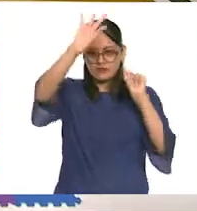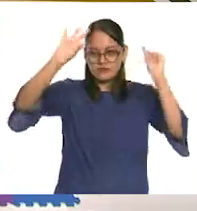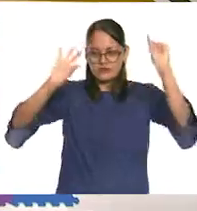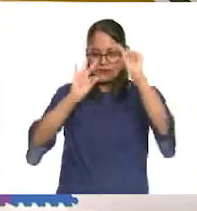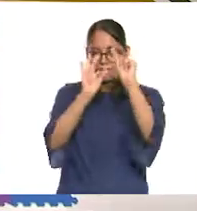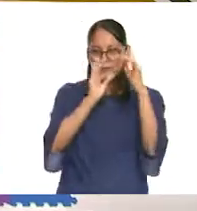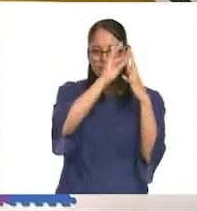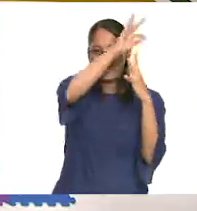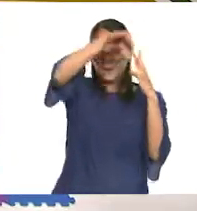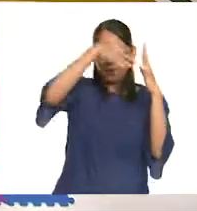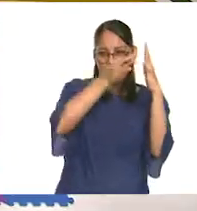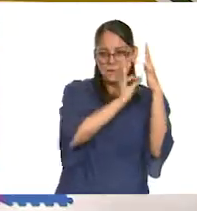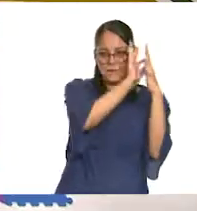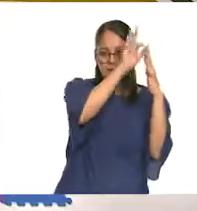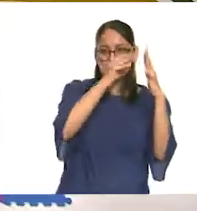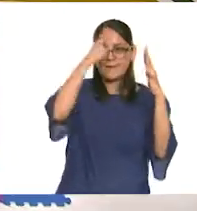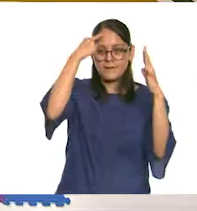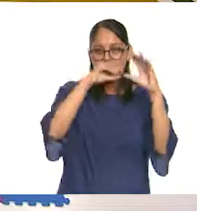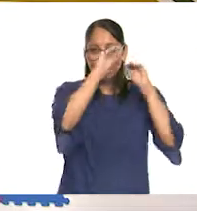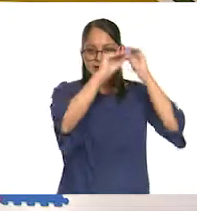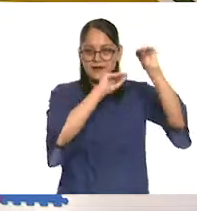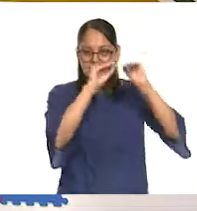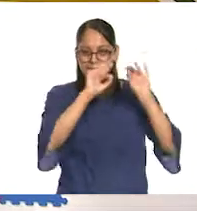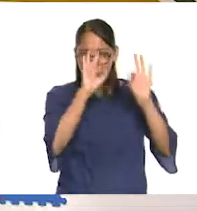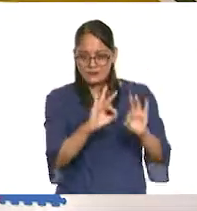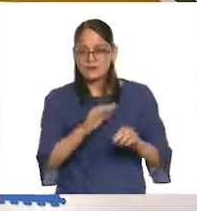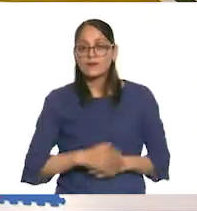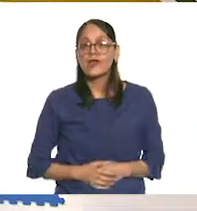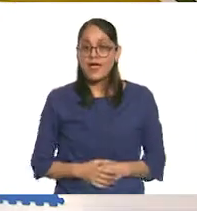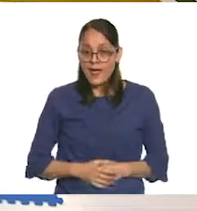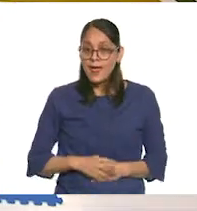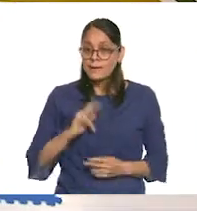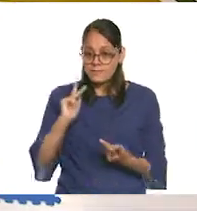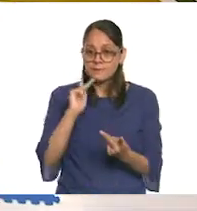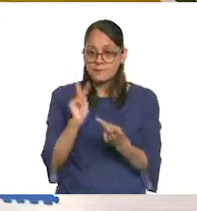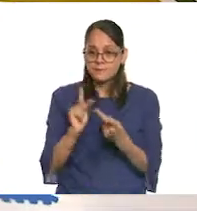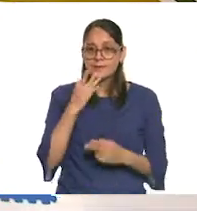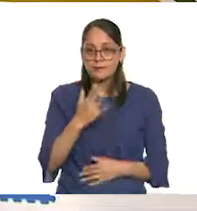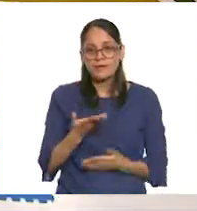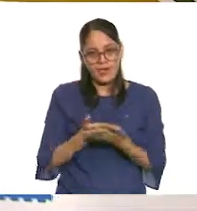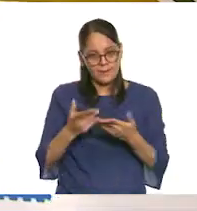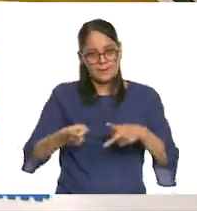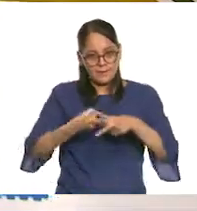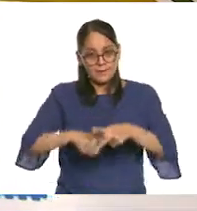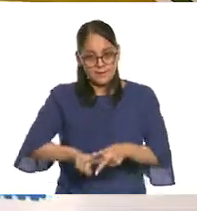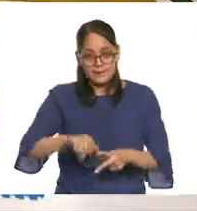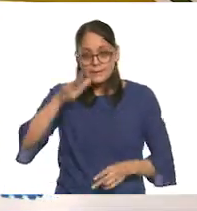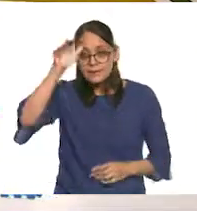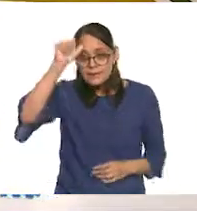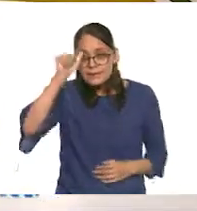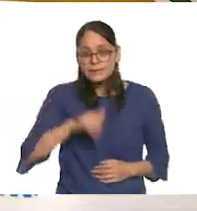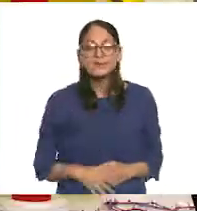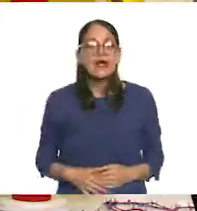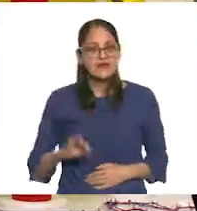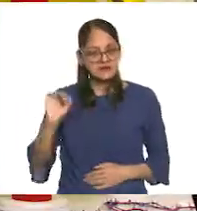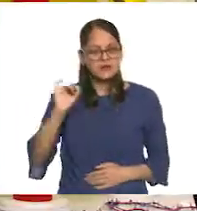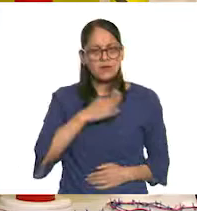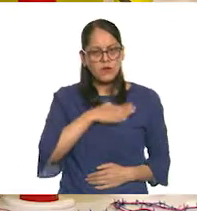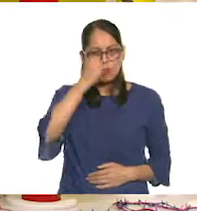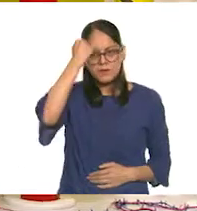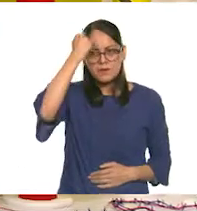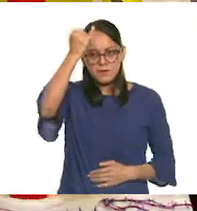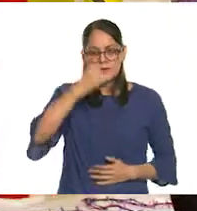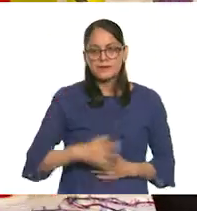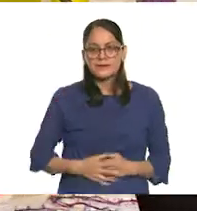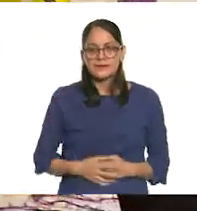entrelazar para que logremos armar nuestra instalación. Así que vamos a comenzar. ¿Qué te parece? Me parece una excelente idea,